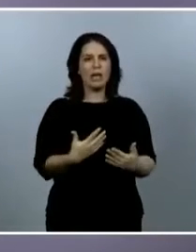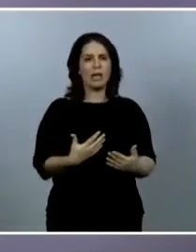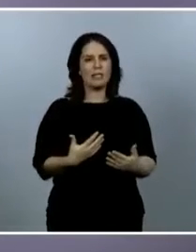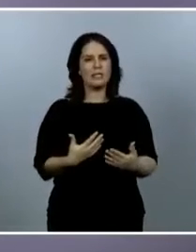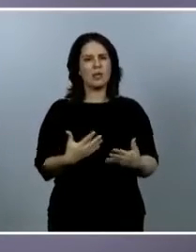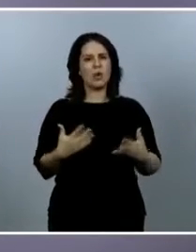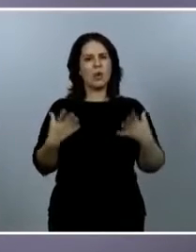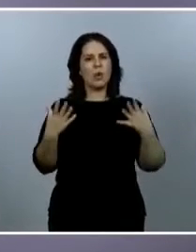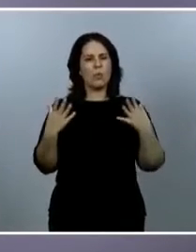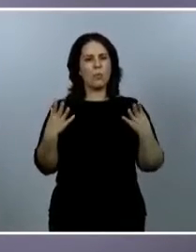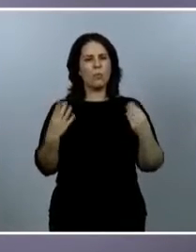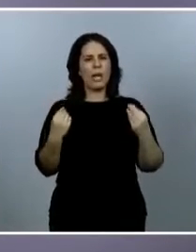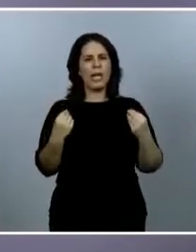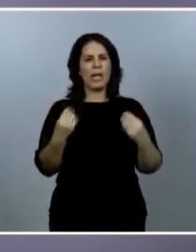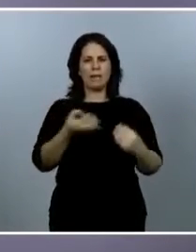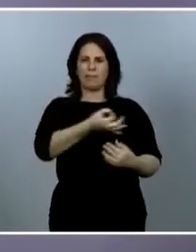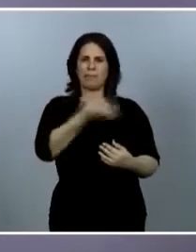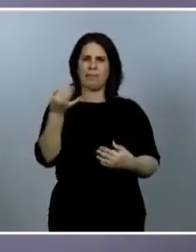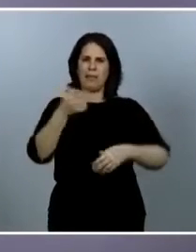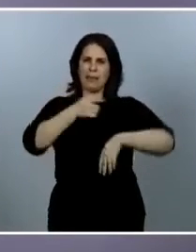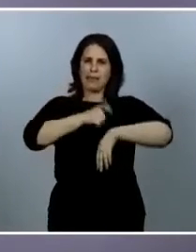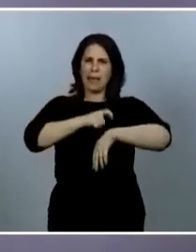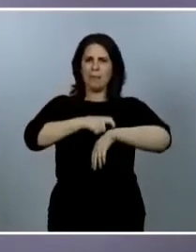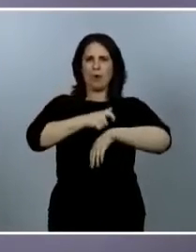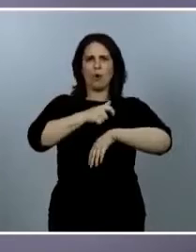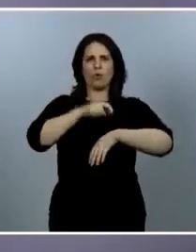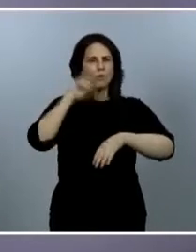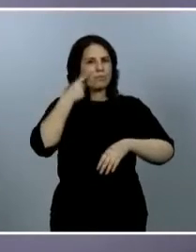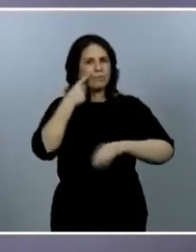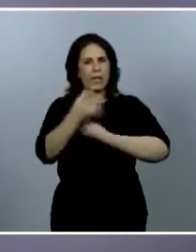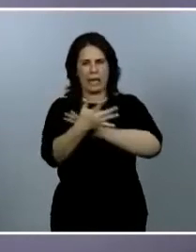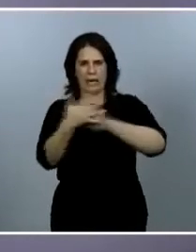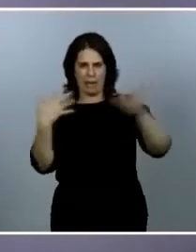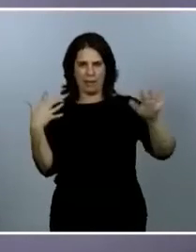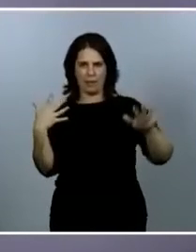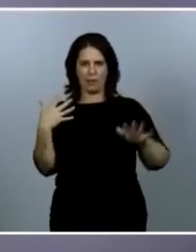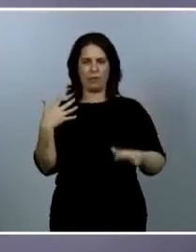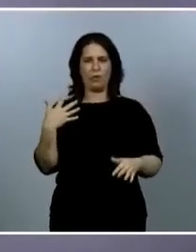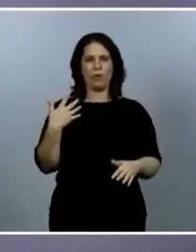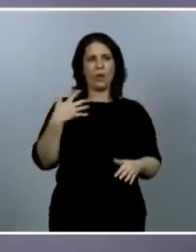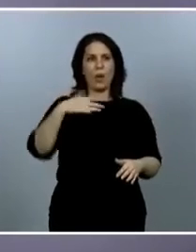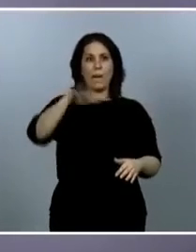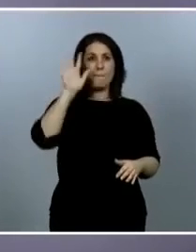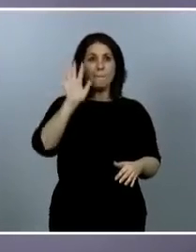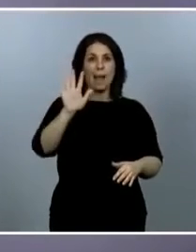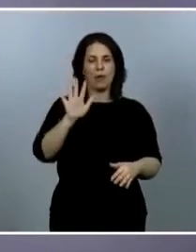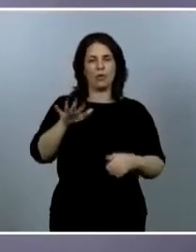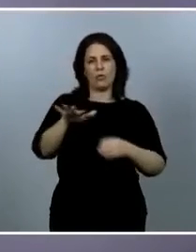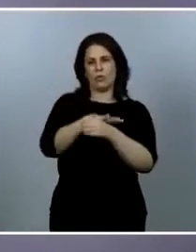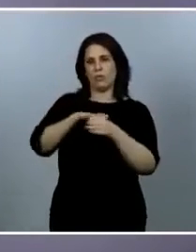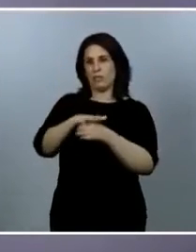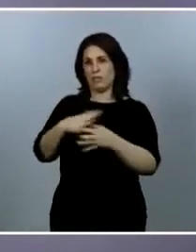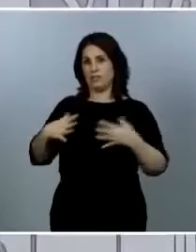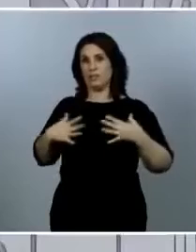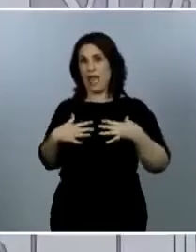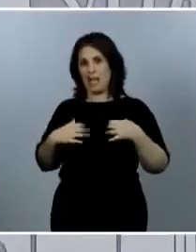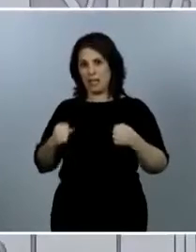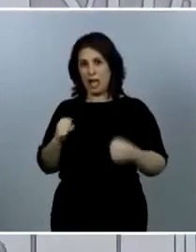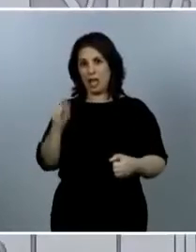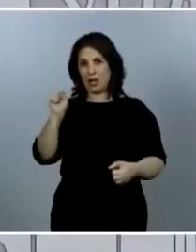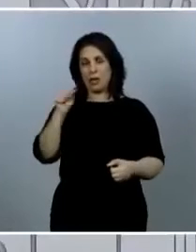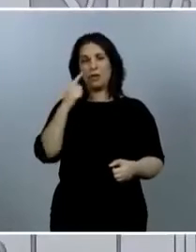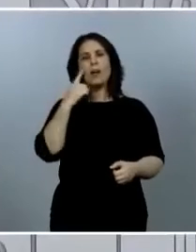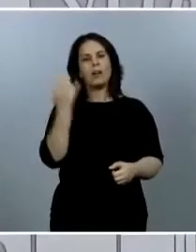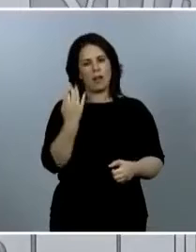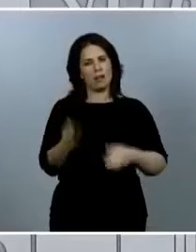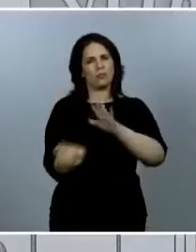tiempo y detecta muy rápido. Pero sí que es cierto que el ámbito sanitario sigue teniendo un riesgo. Seguimos